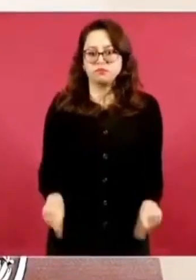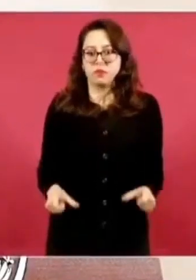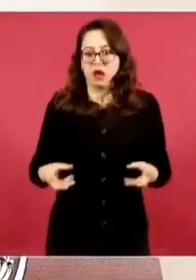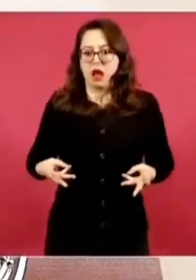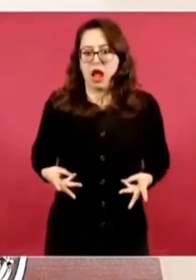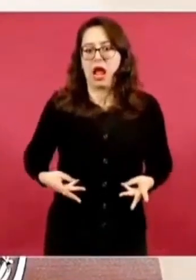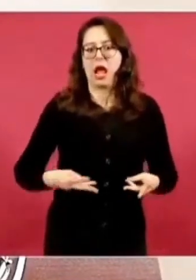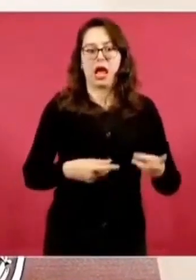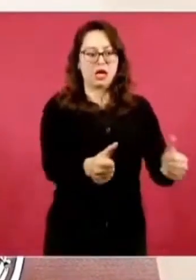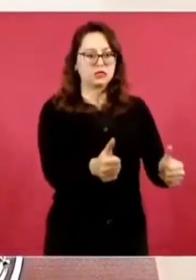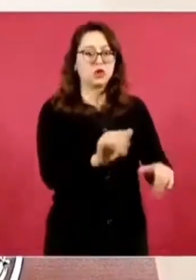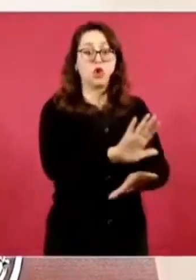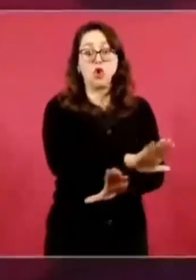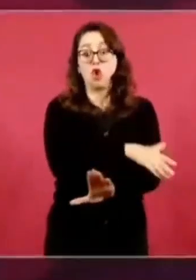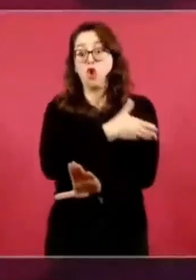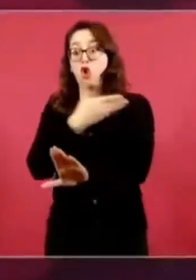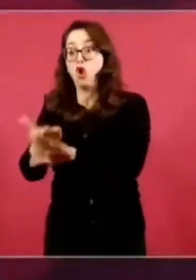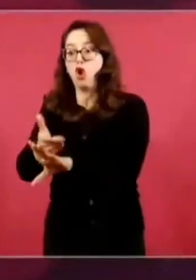antipopulares,